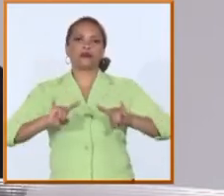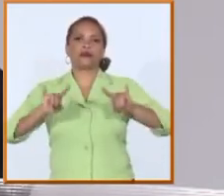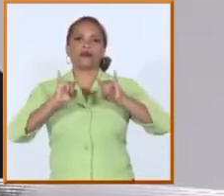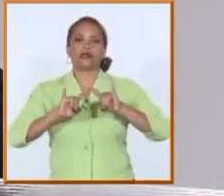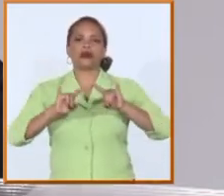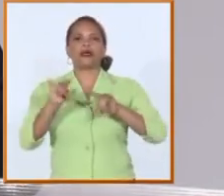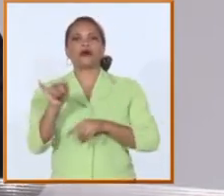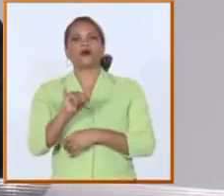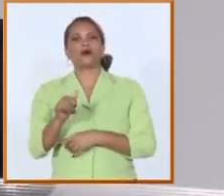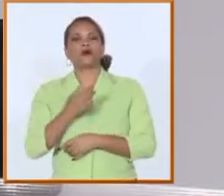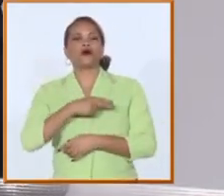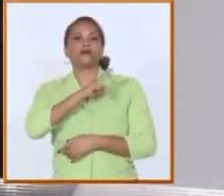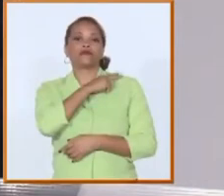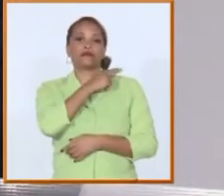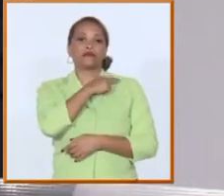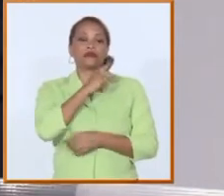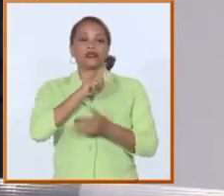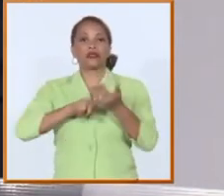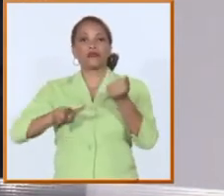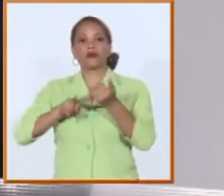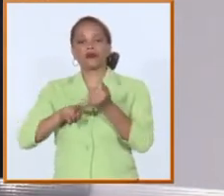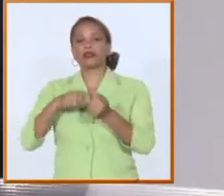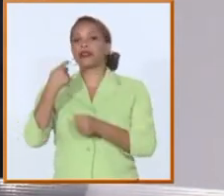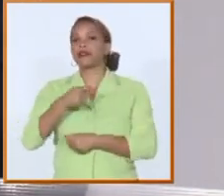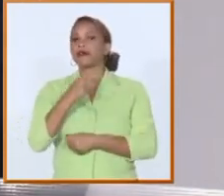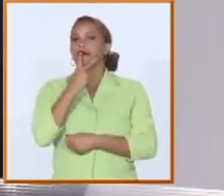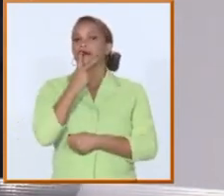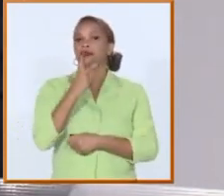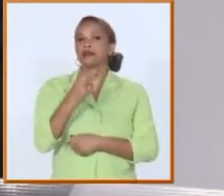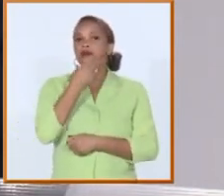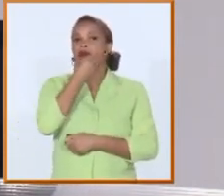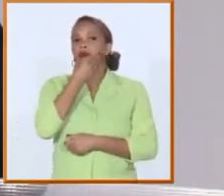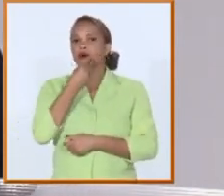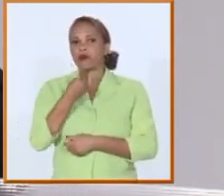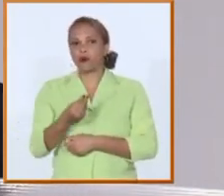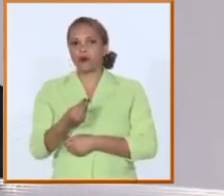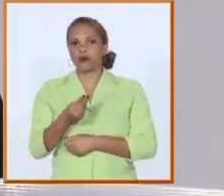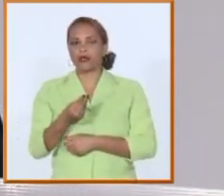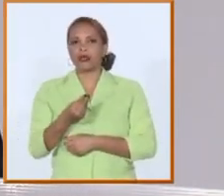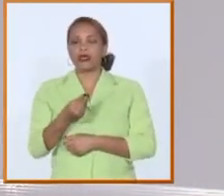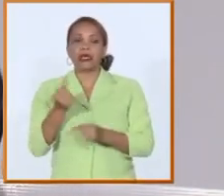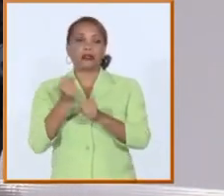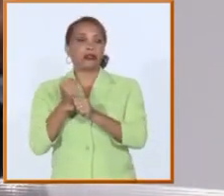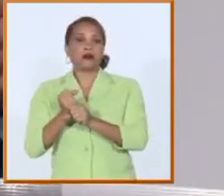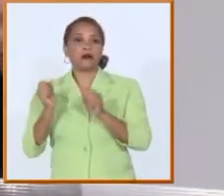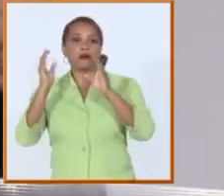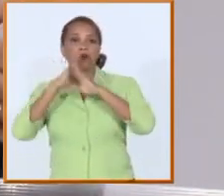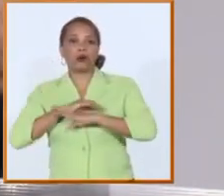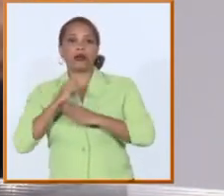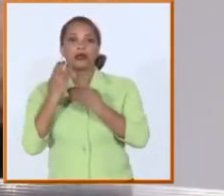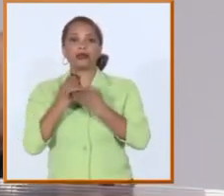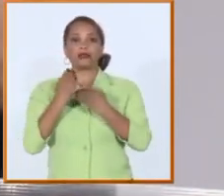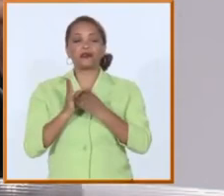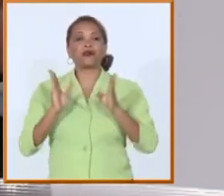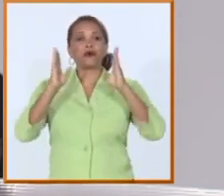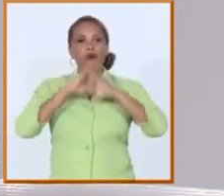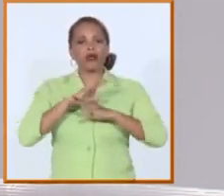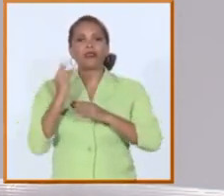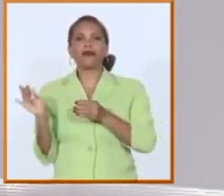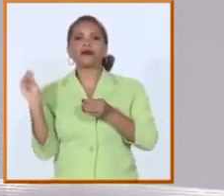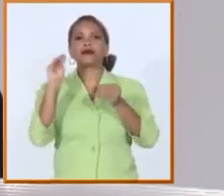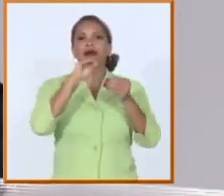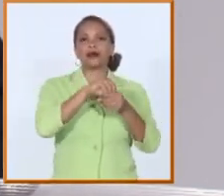bueno del país de los territorios de la atención a los jóvenes desvinculados del estudio de trabajo y a los jóvenes que se encuentran en situación de